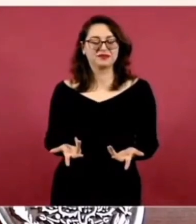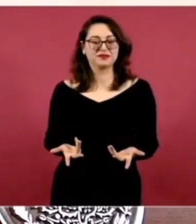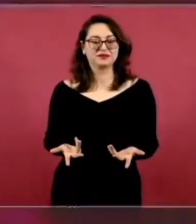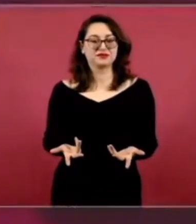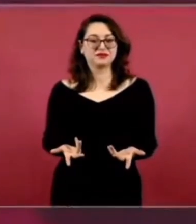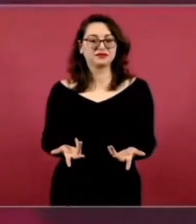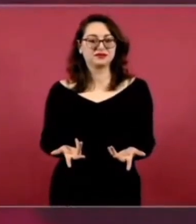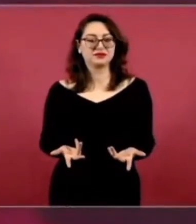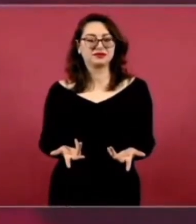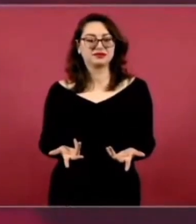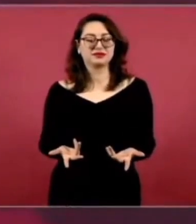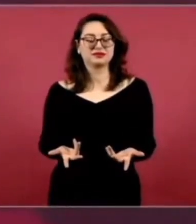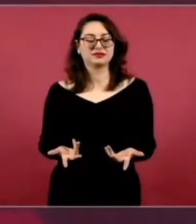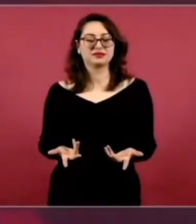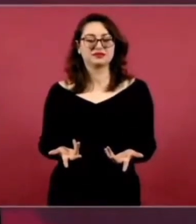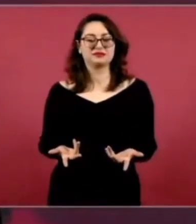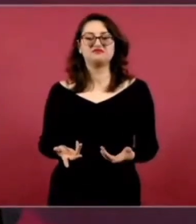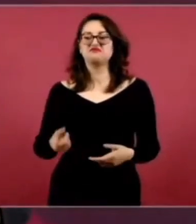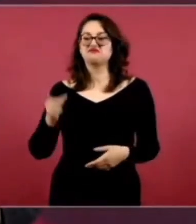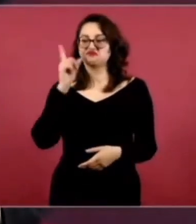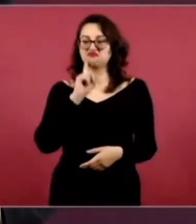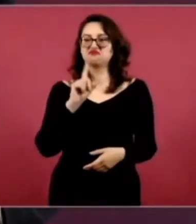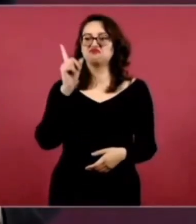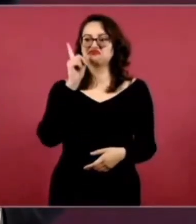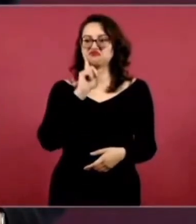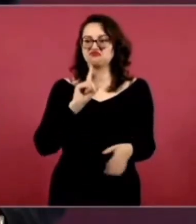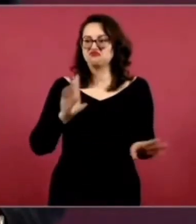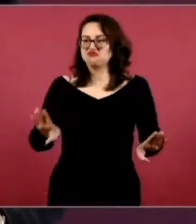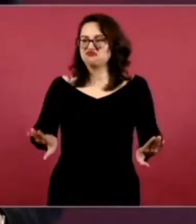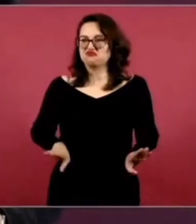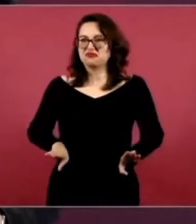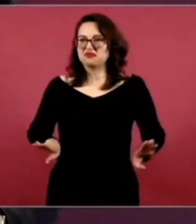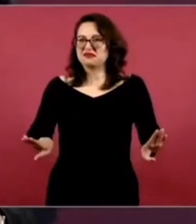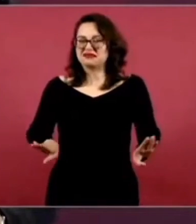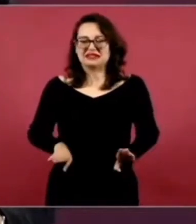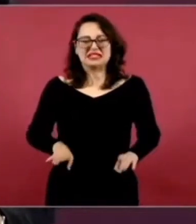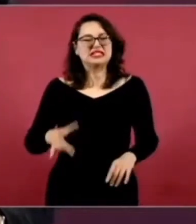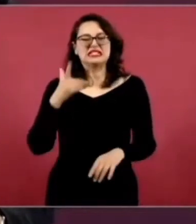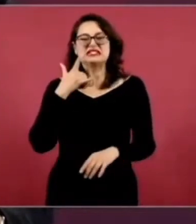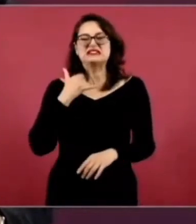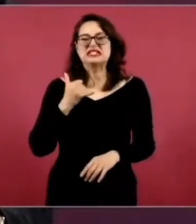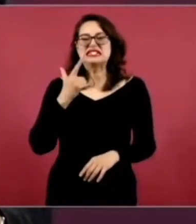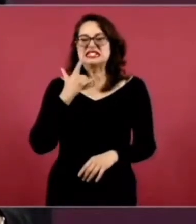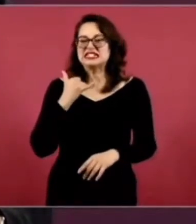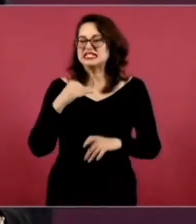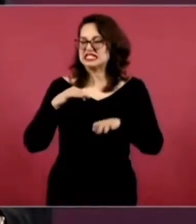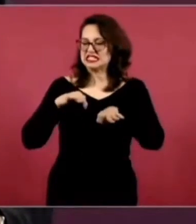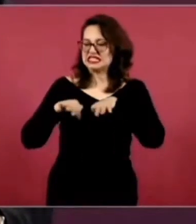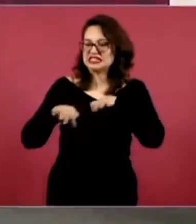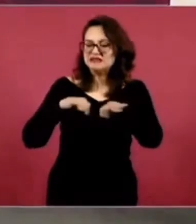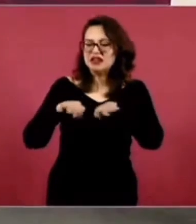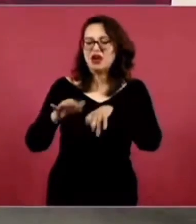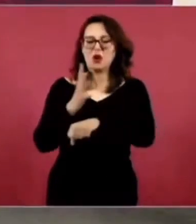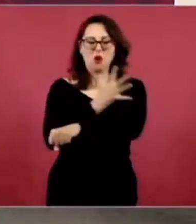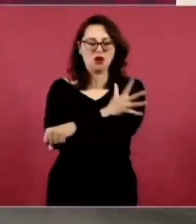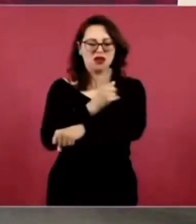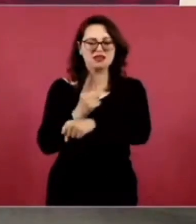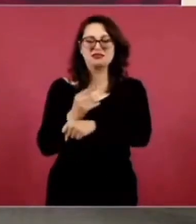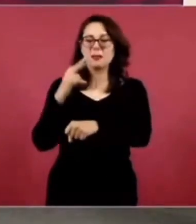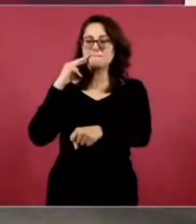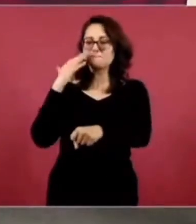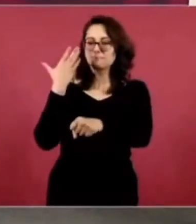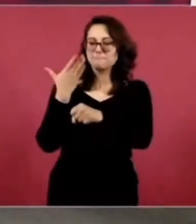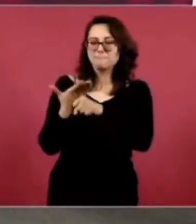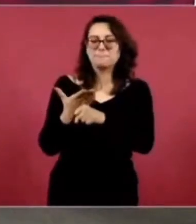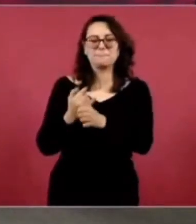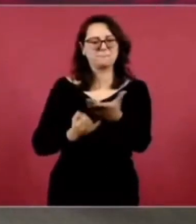Y la mujer es muy trabajadora, muy honesta, muy responsable,